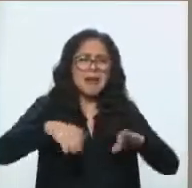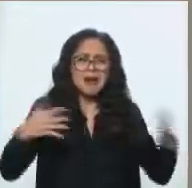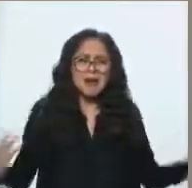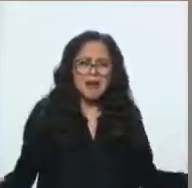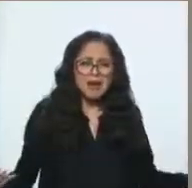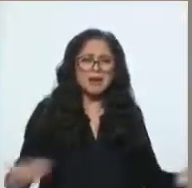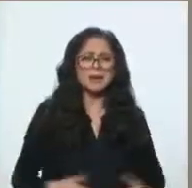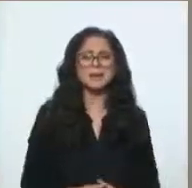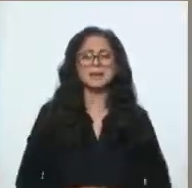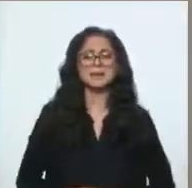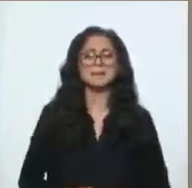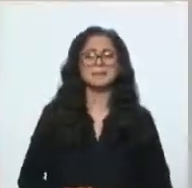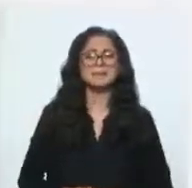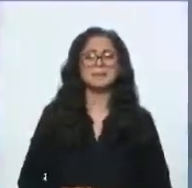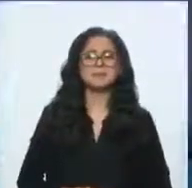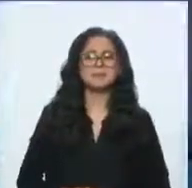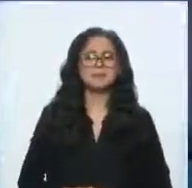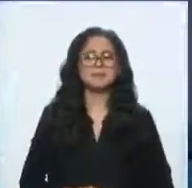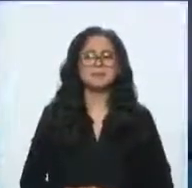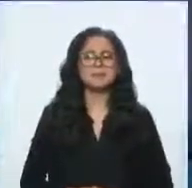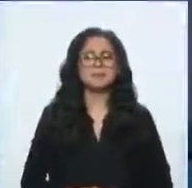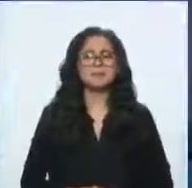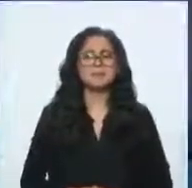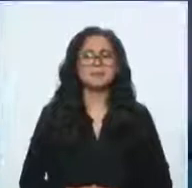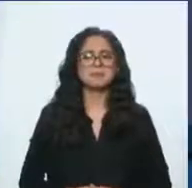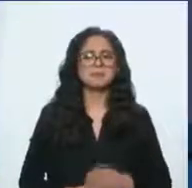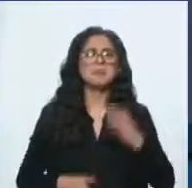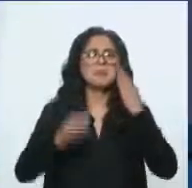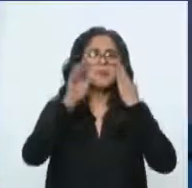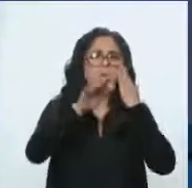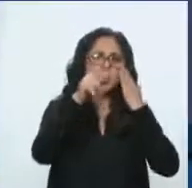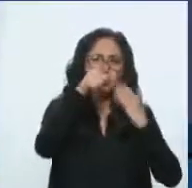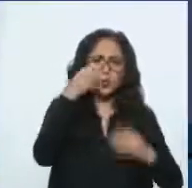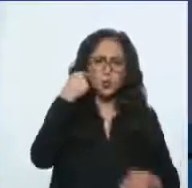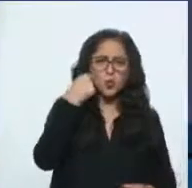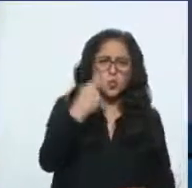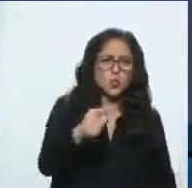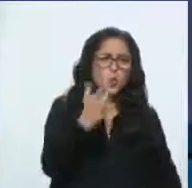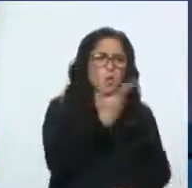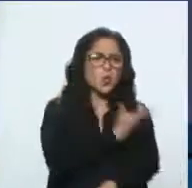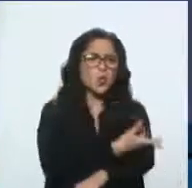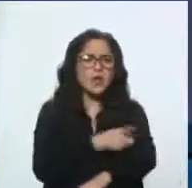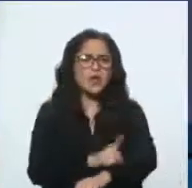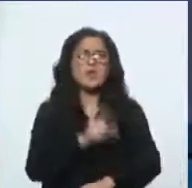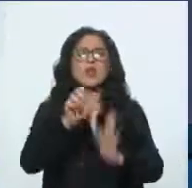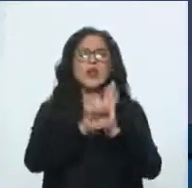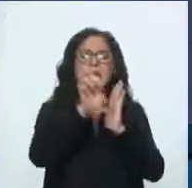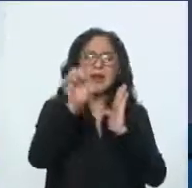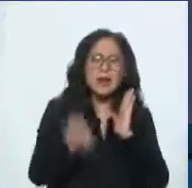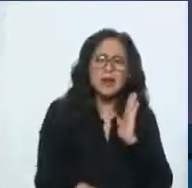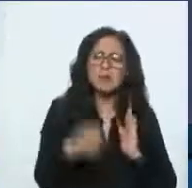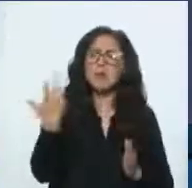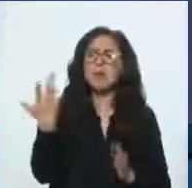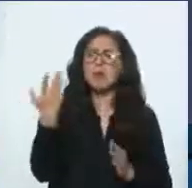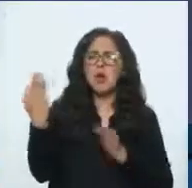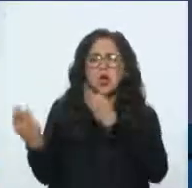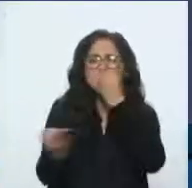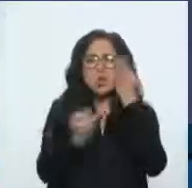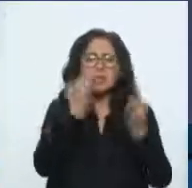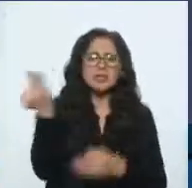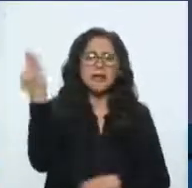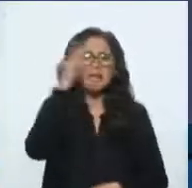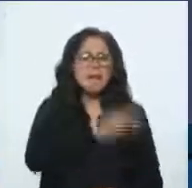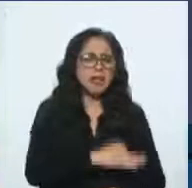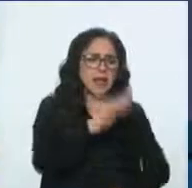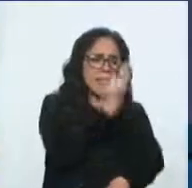Alberto, ¿tú ves una coordinación entre estos fake news que se propagan un día por la tarde en redes sociales,